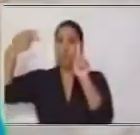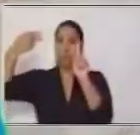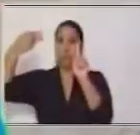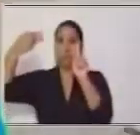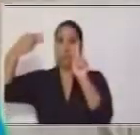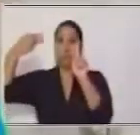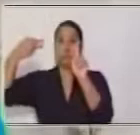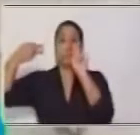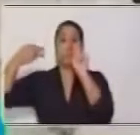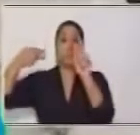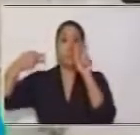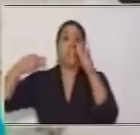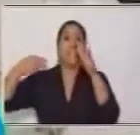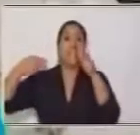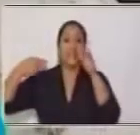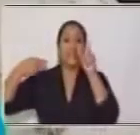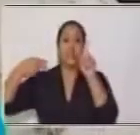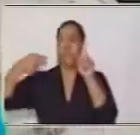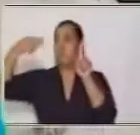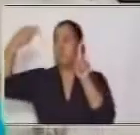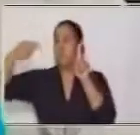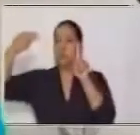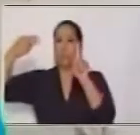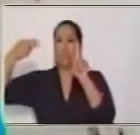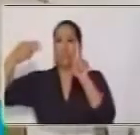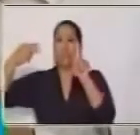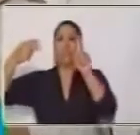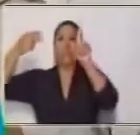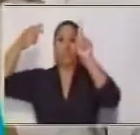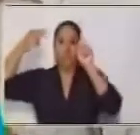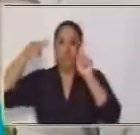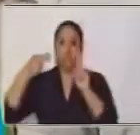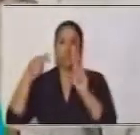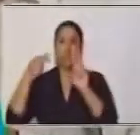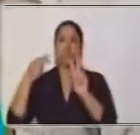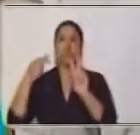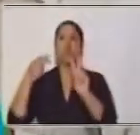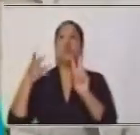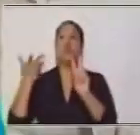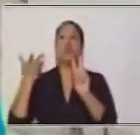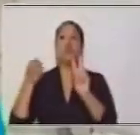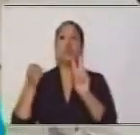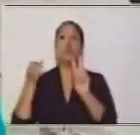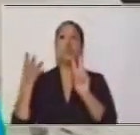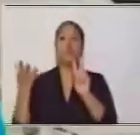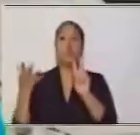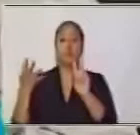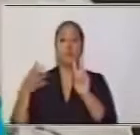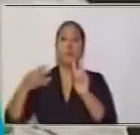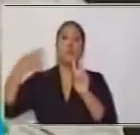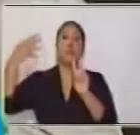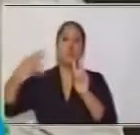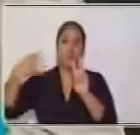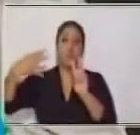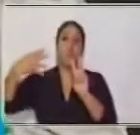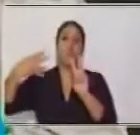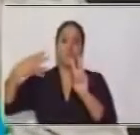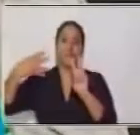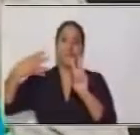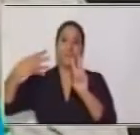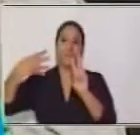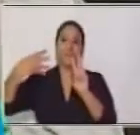Quiere decir que dos tostadas valdrán, ¿cuánto? Cuatro quetzales.